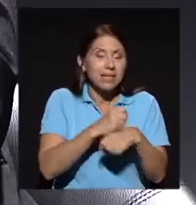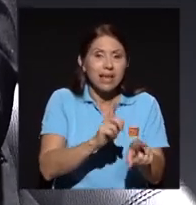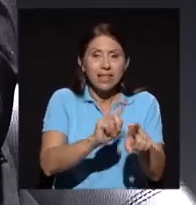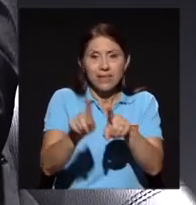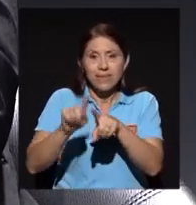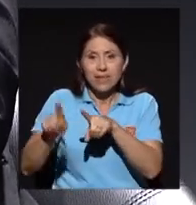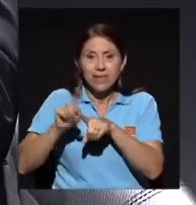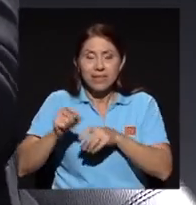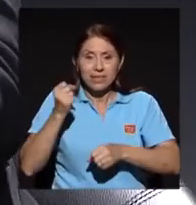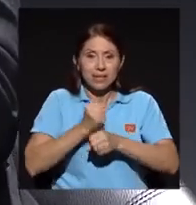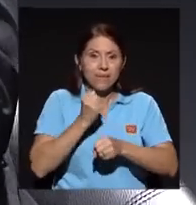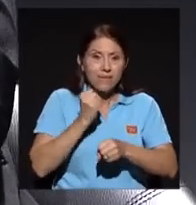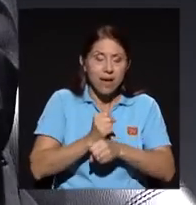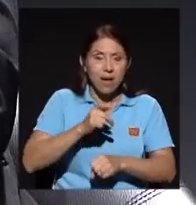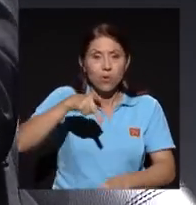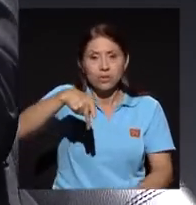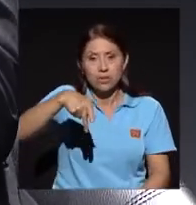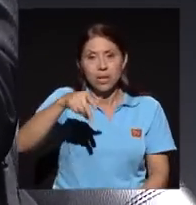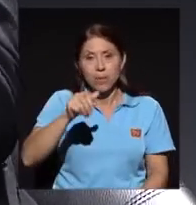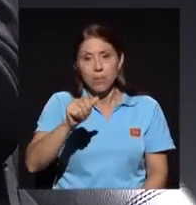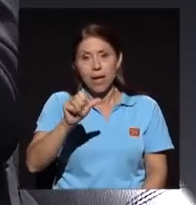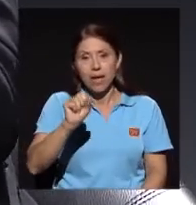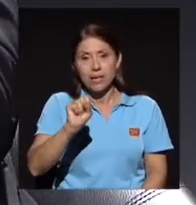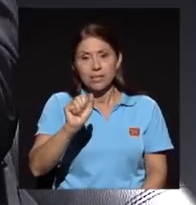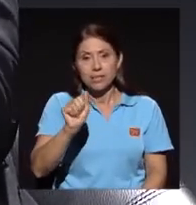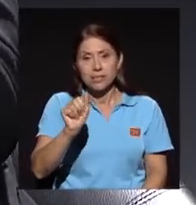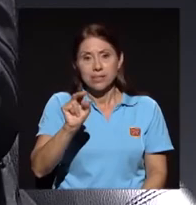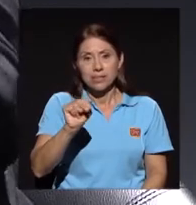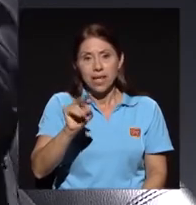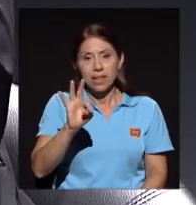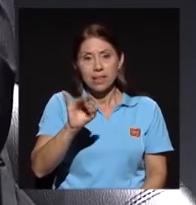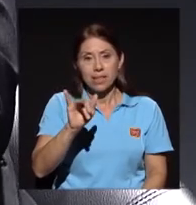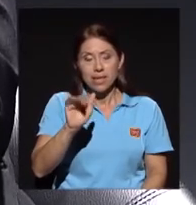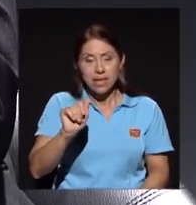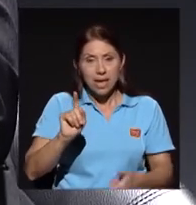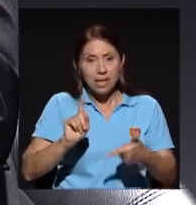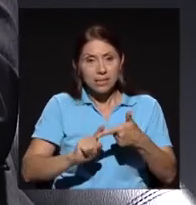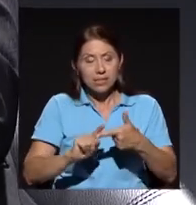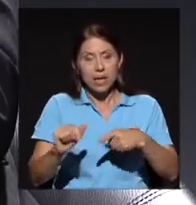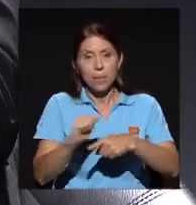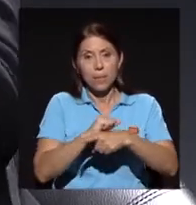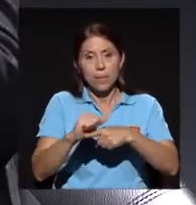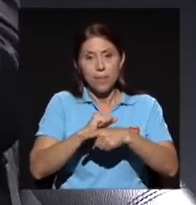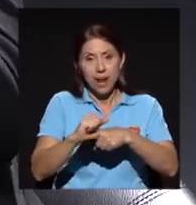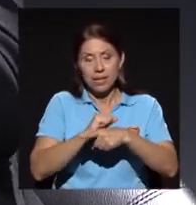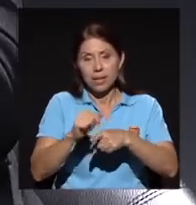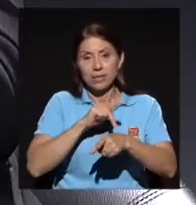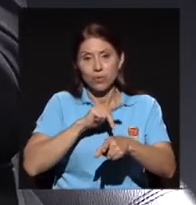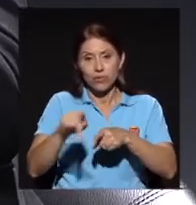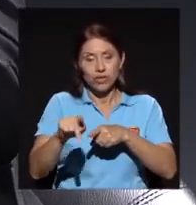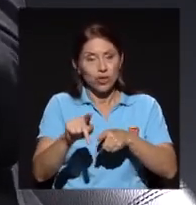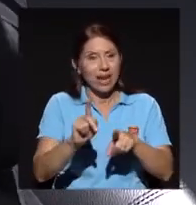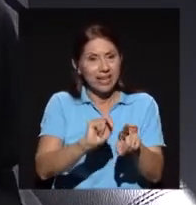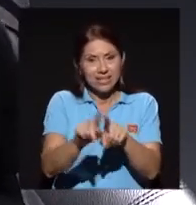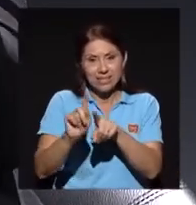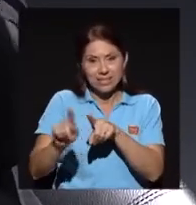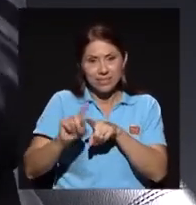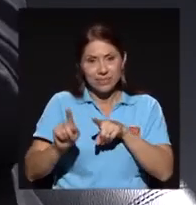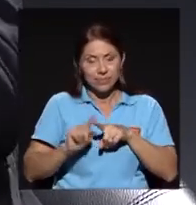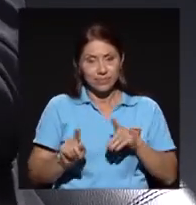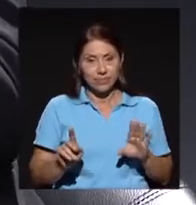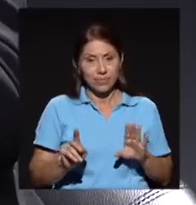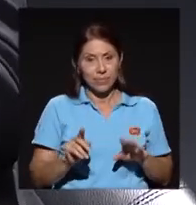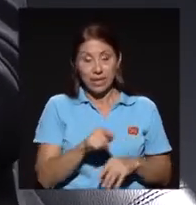de programas, de prácticas profesionales, de manera que puedan no solo